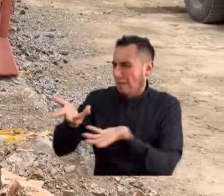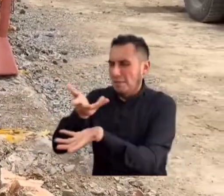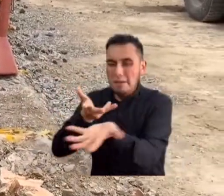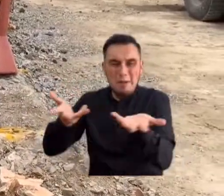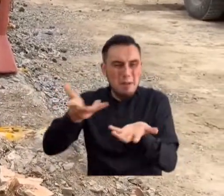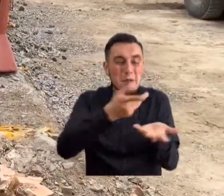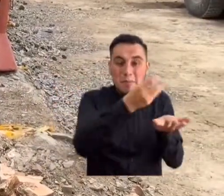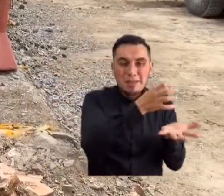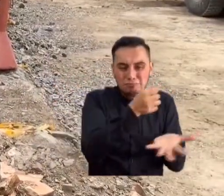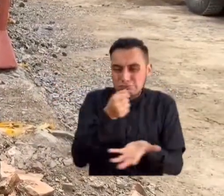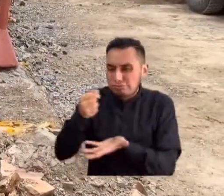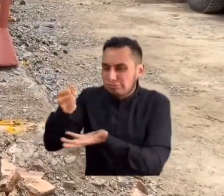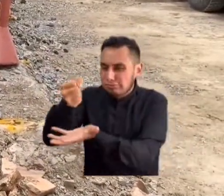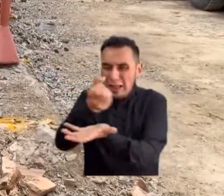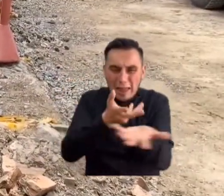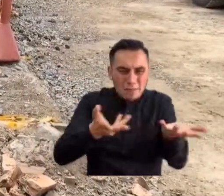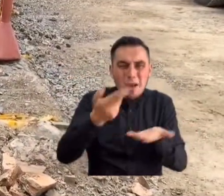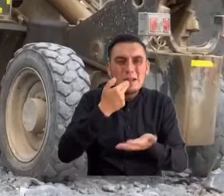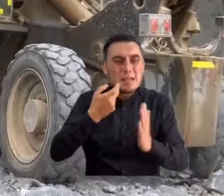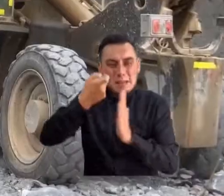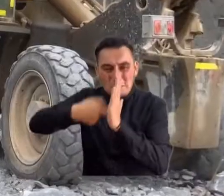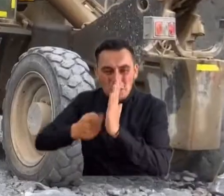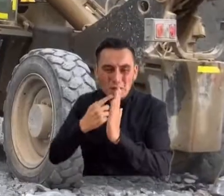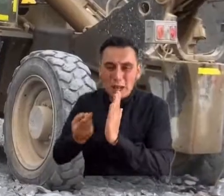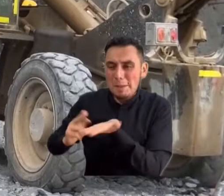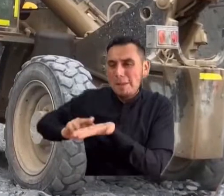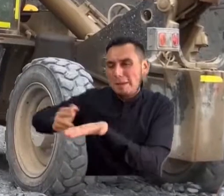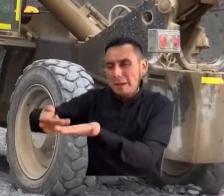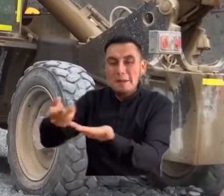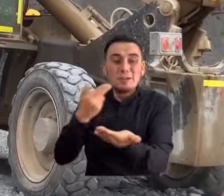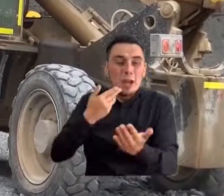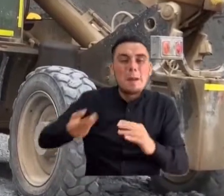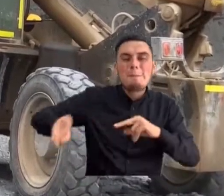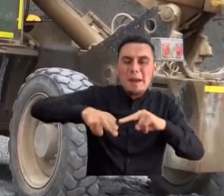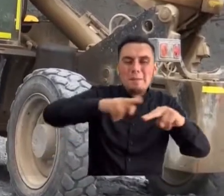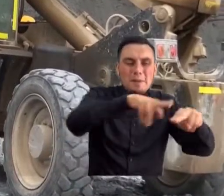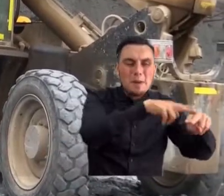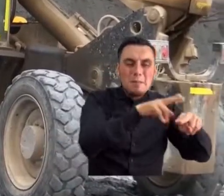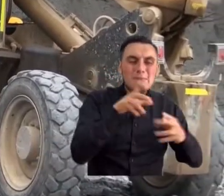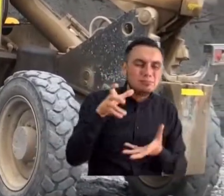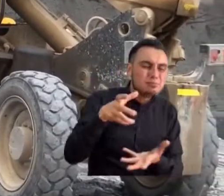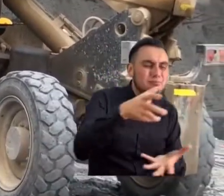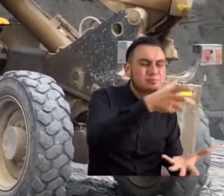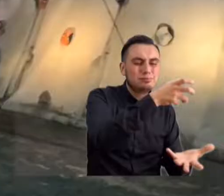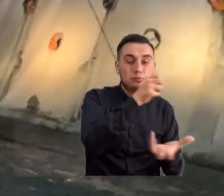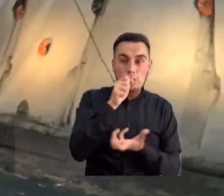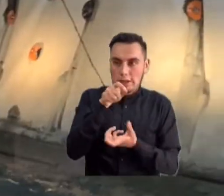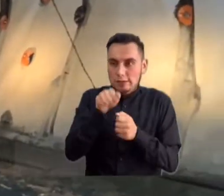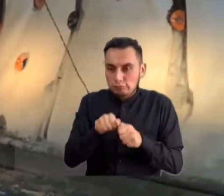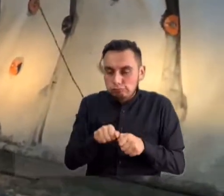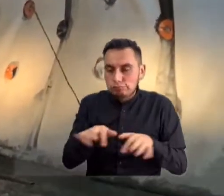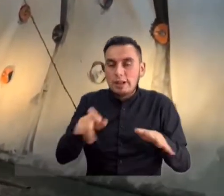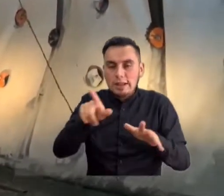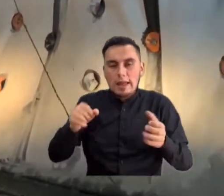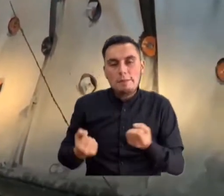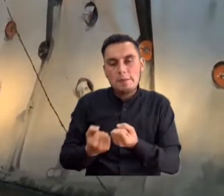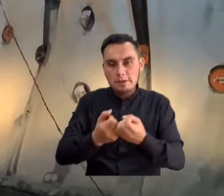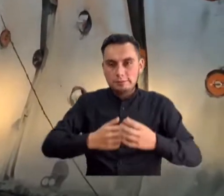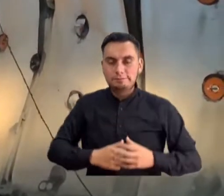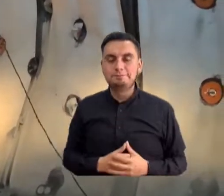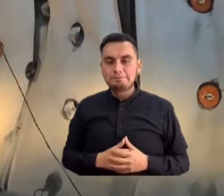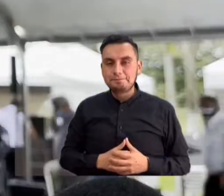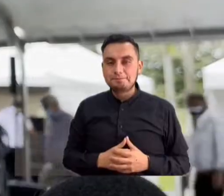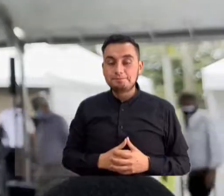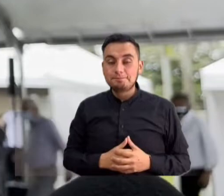la sociedad recibe dineros, se pagan impuestos en las regiones, todos esos recursos se van a irradiar en